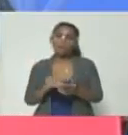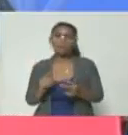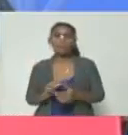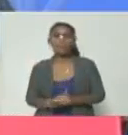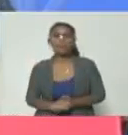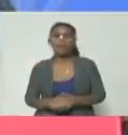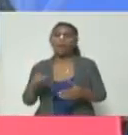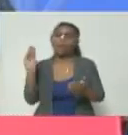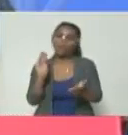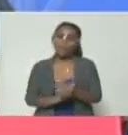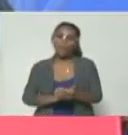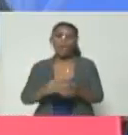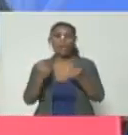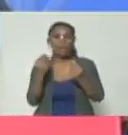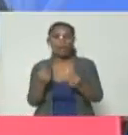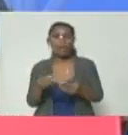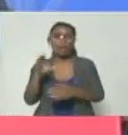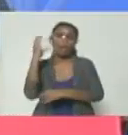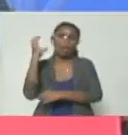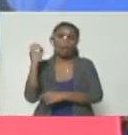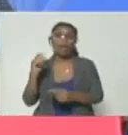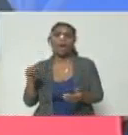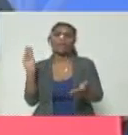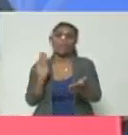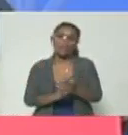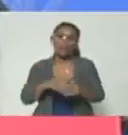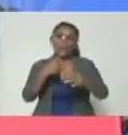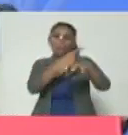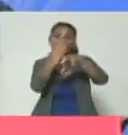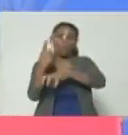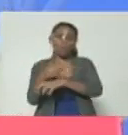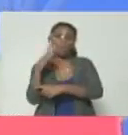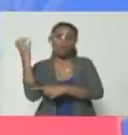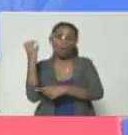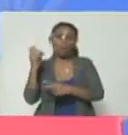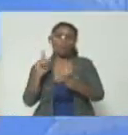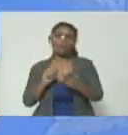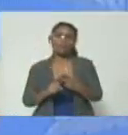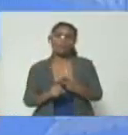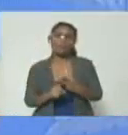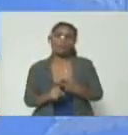otra vez el dinero de Colombia otra vez los drones de Colombia